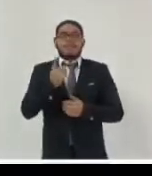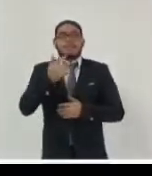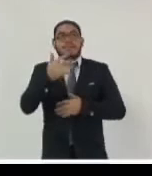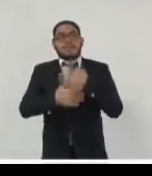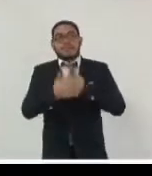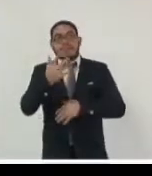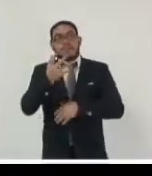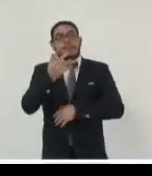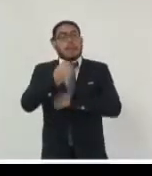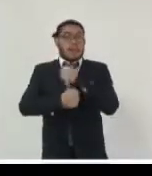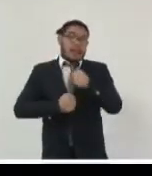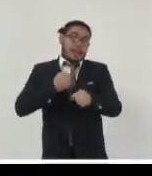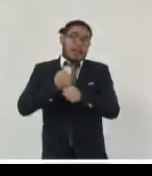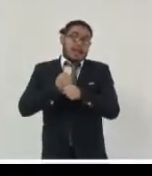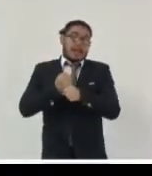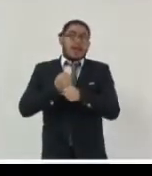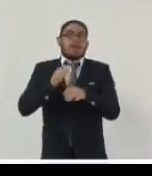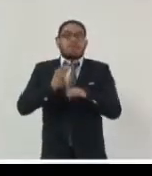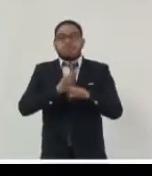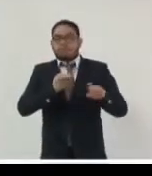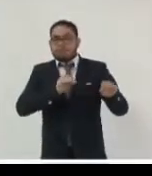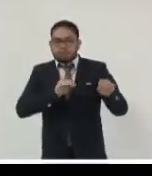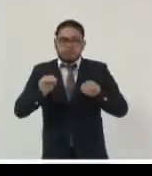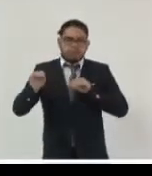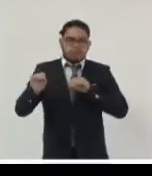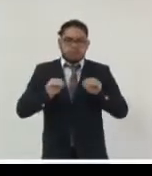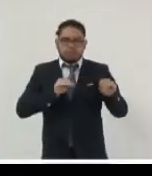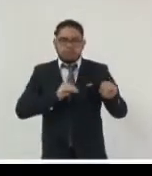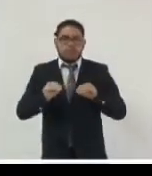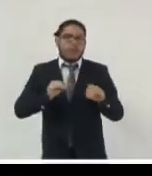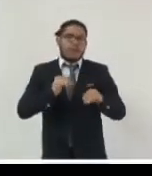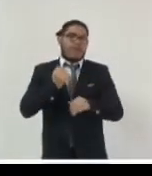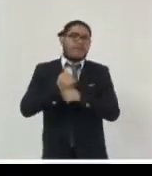mundo claramente de datos y ya no de documentos